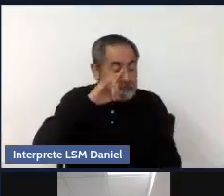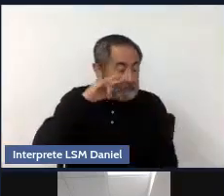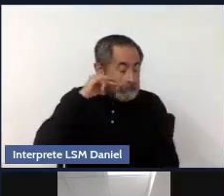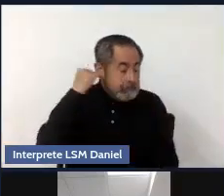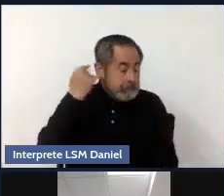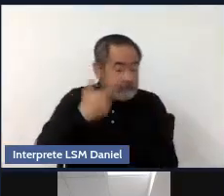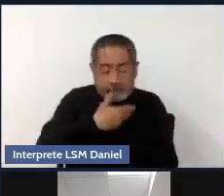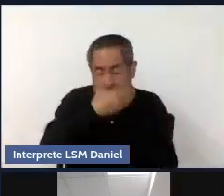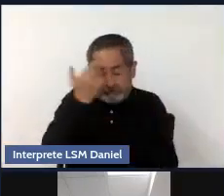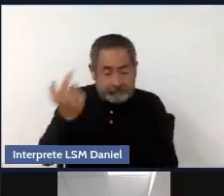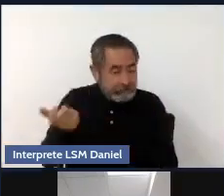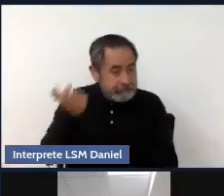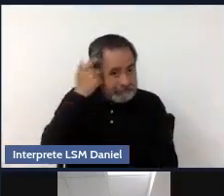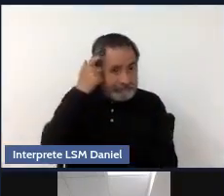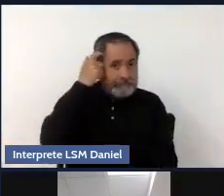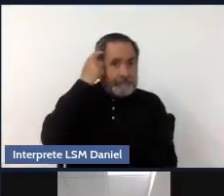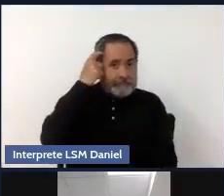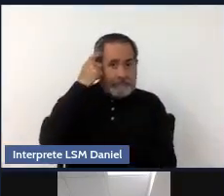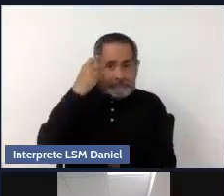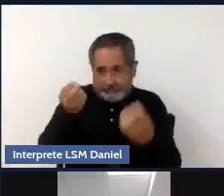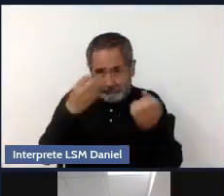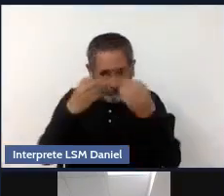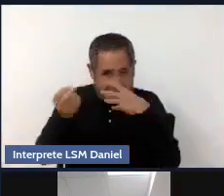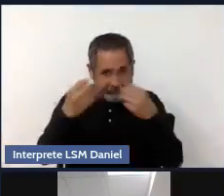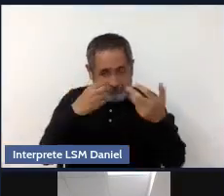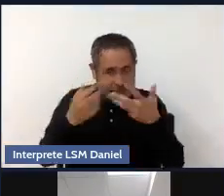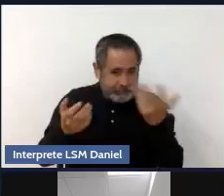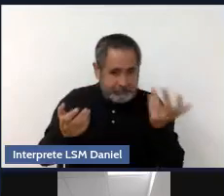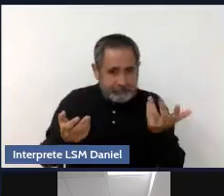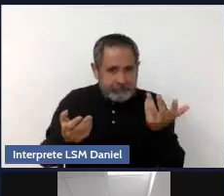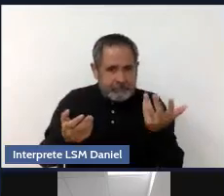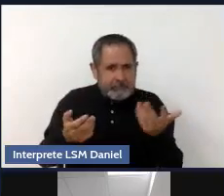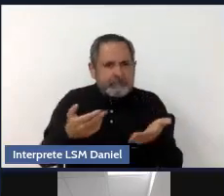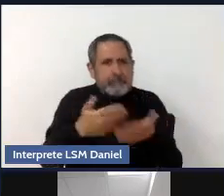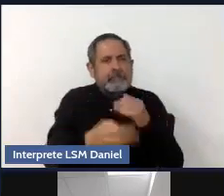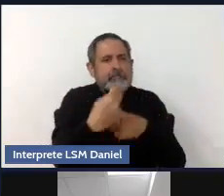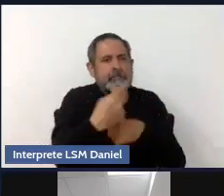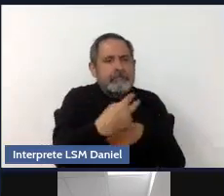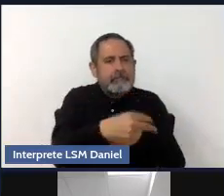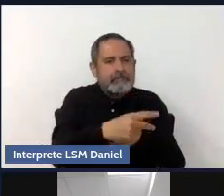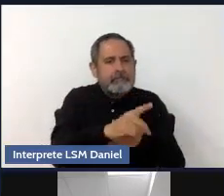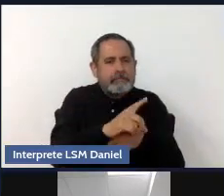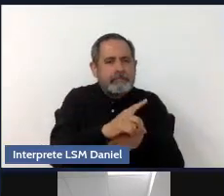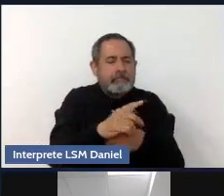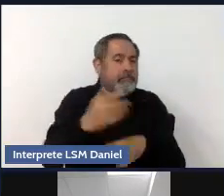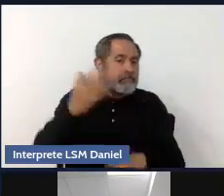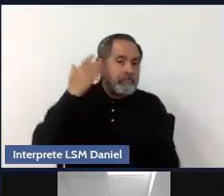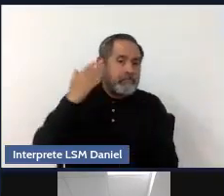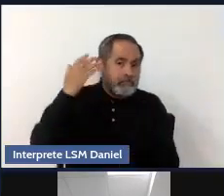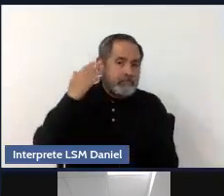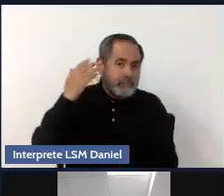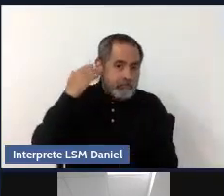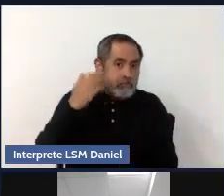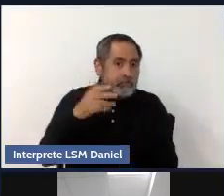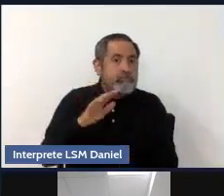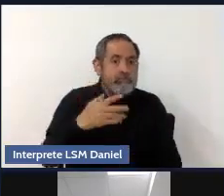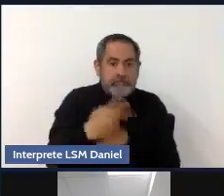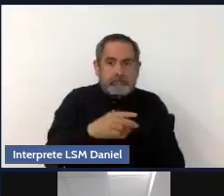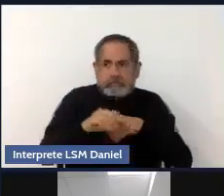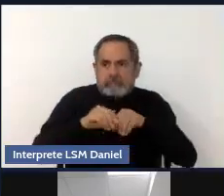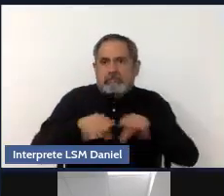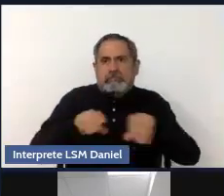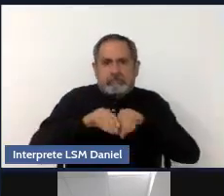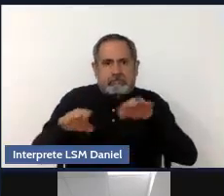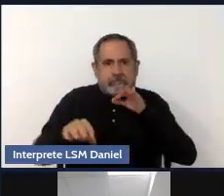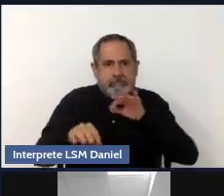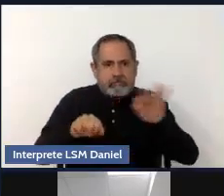eh, hoy ya no hay tantos en la televisión anuncios como tiempo atrás. Están